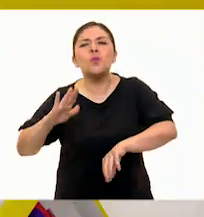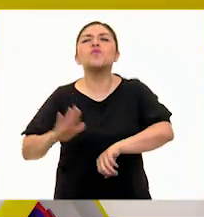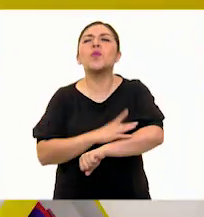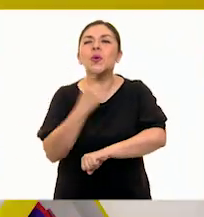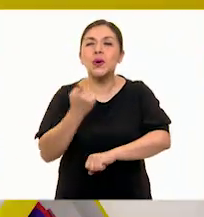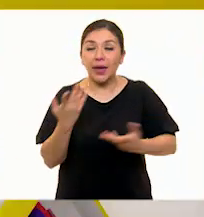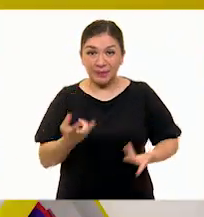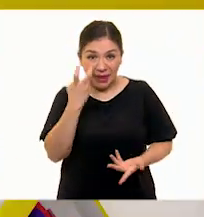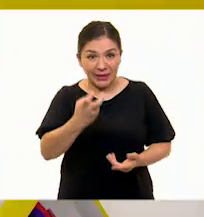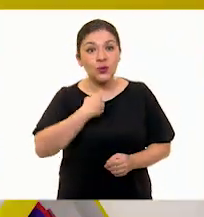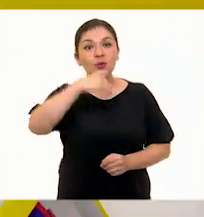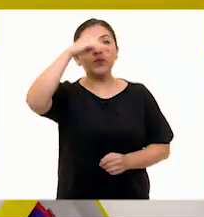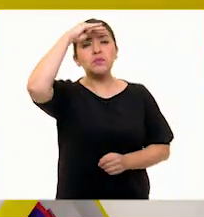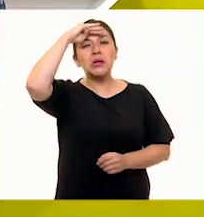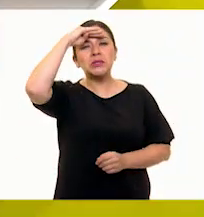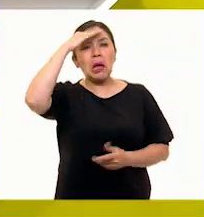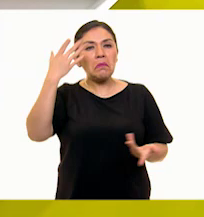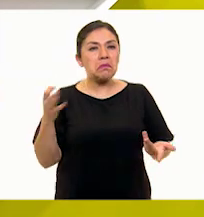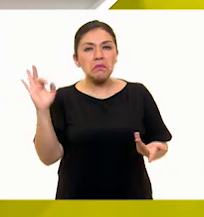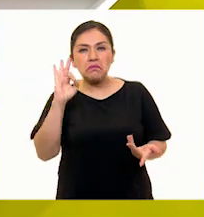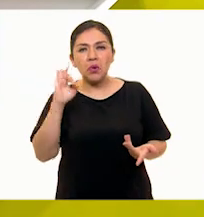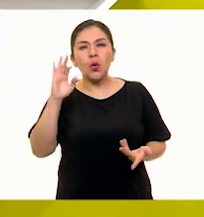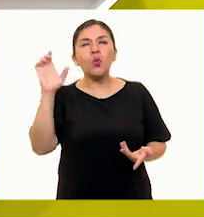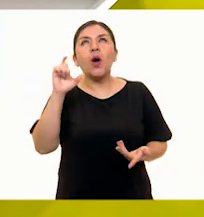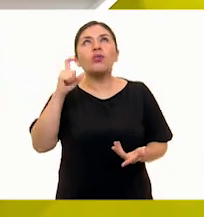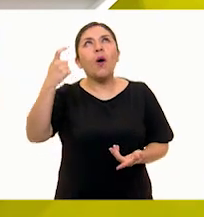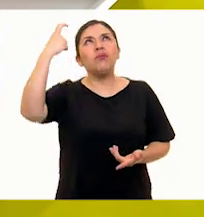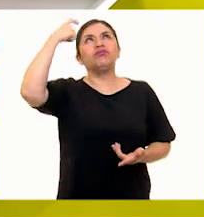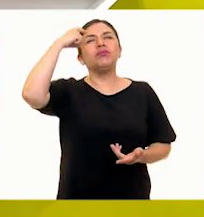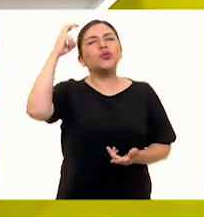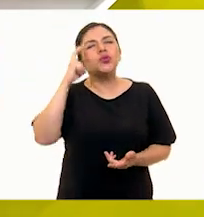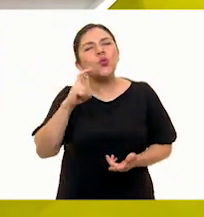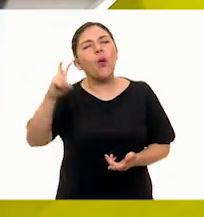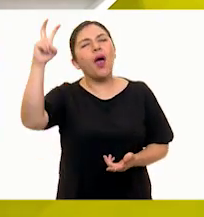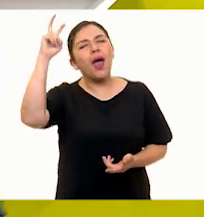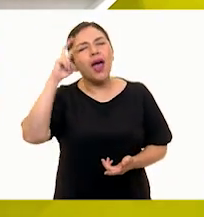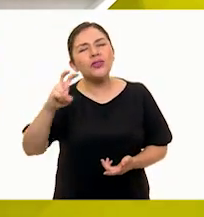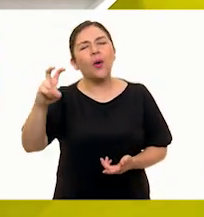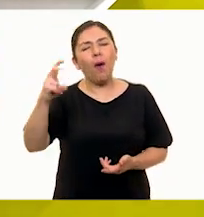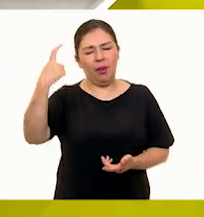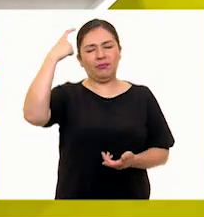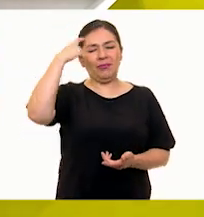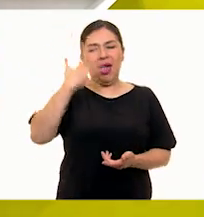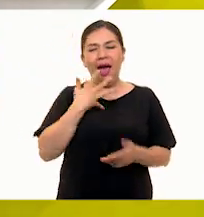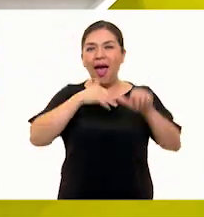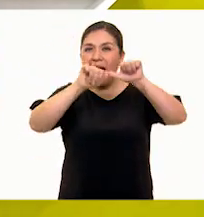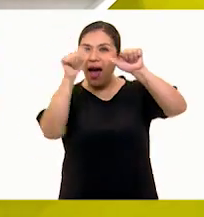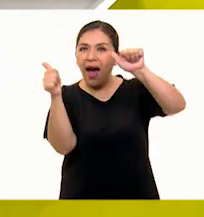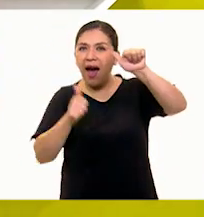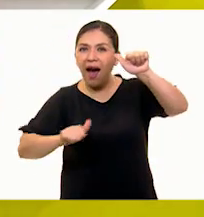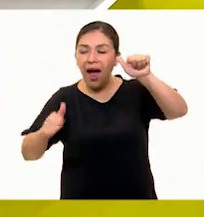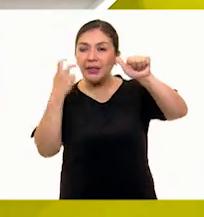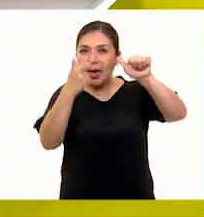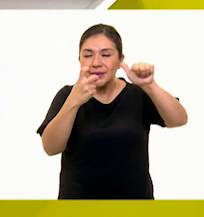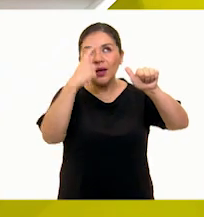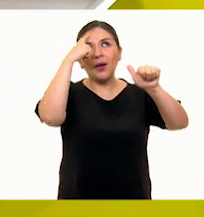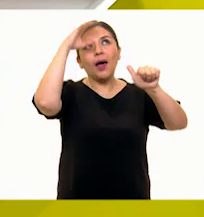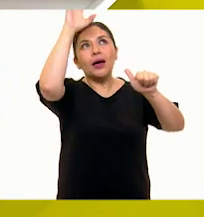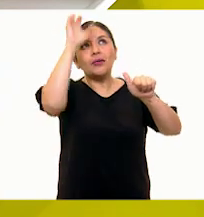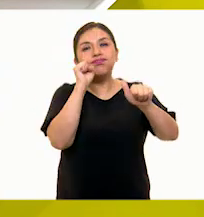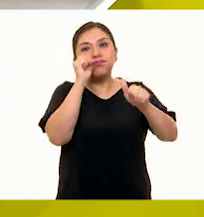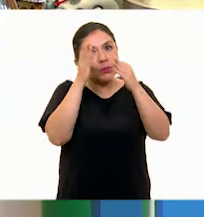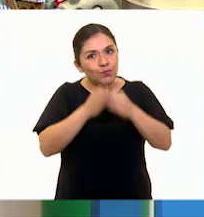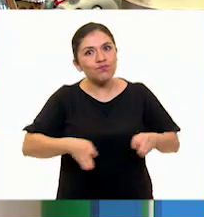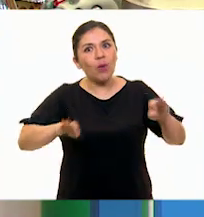Yo me preguntaba si a lo mejor cuando soñamos, soñamos a lo mejor una obra de arte y eso es bien importante,